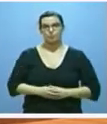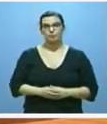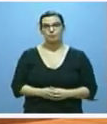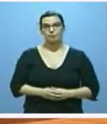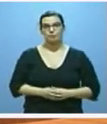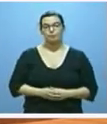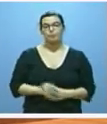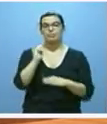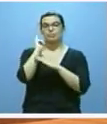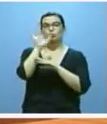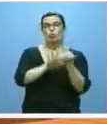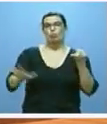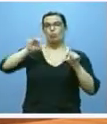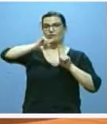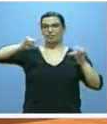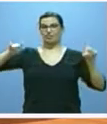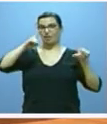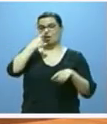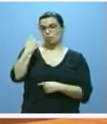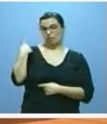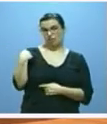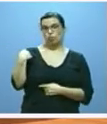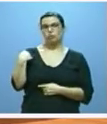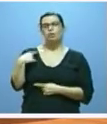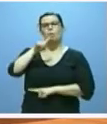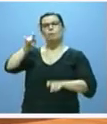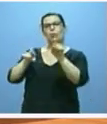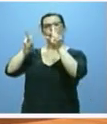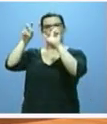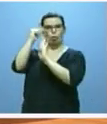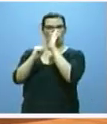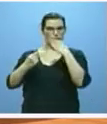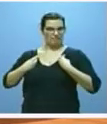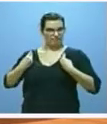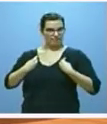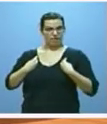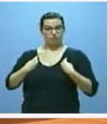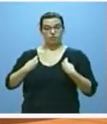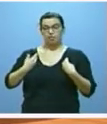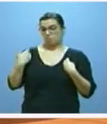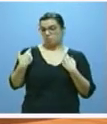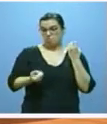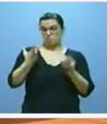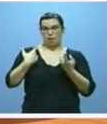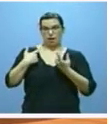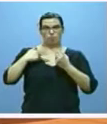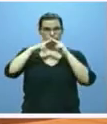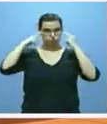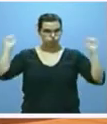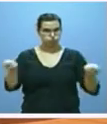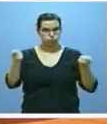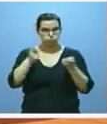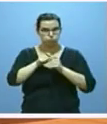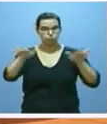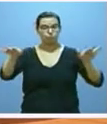del Instituto Nacional de Estadística sobre esas condiciones, publicada esta misma primavera, señala que la nuestra es una de